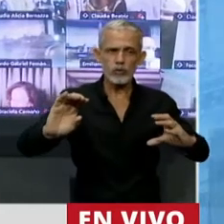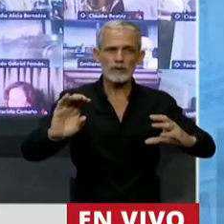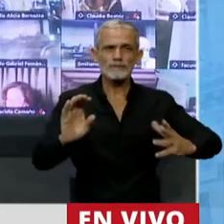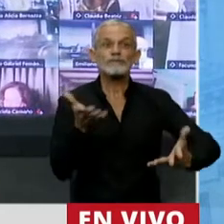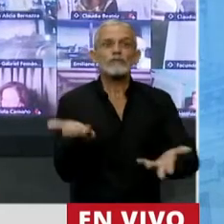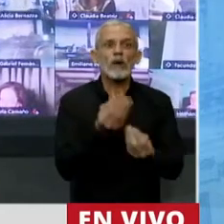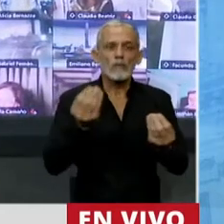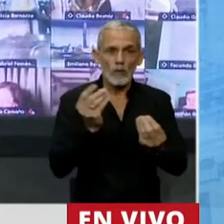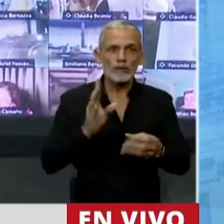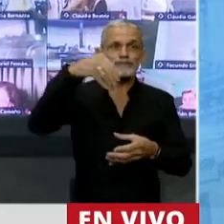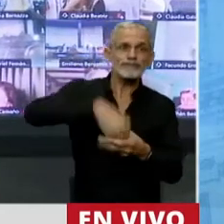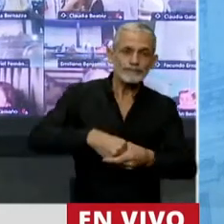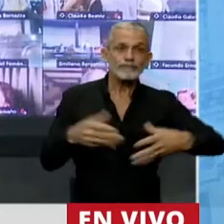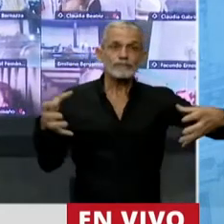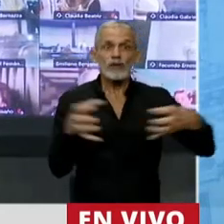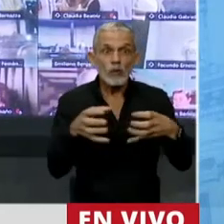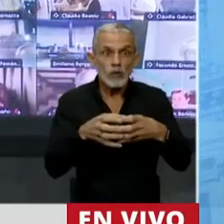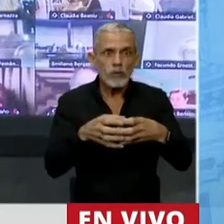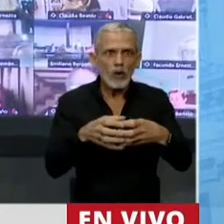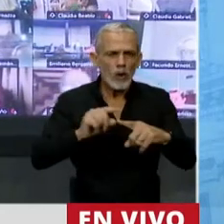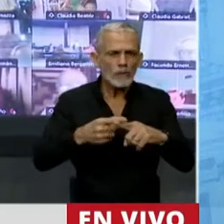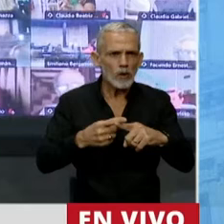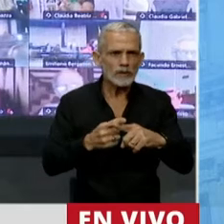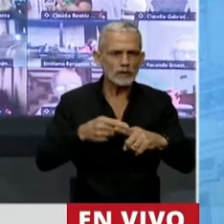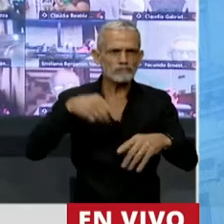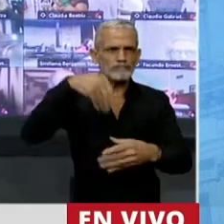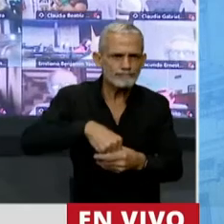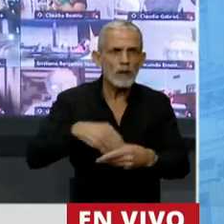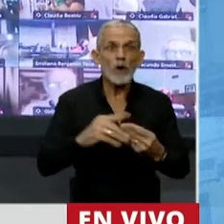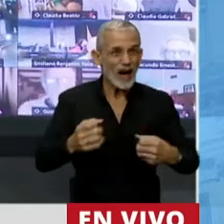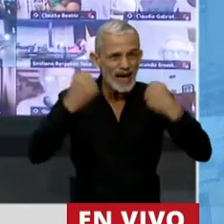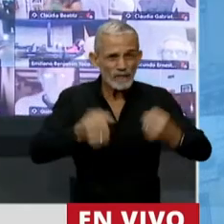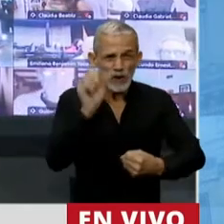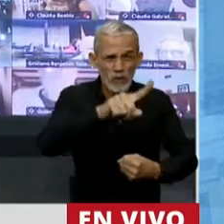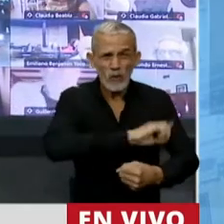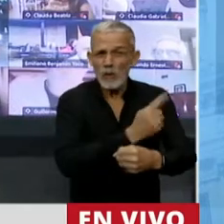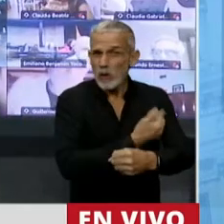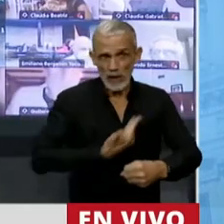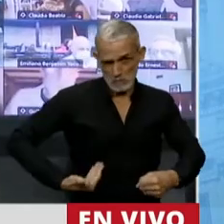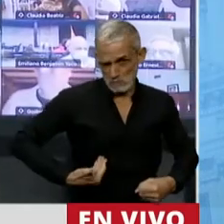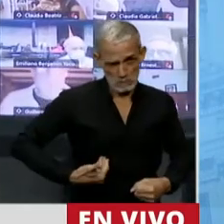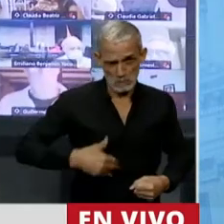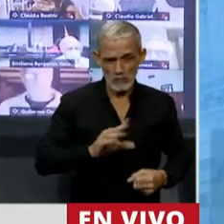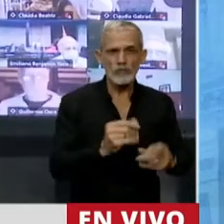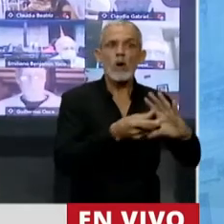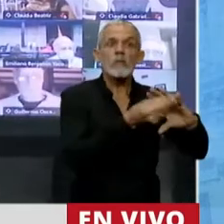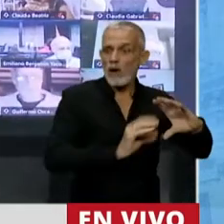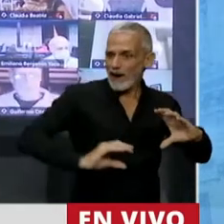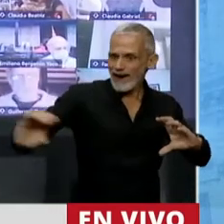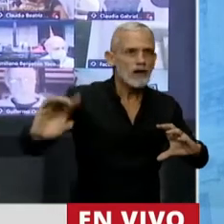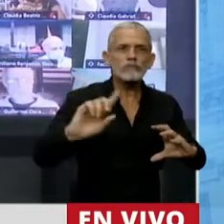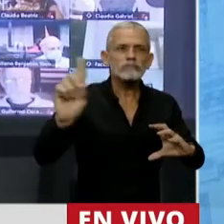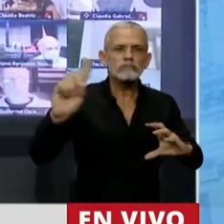advertencia de este interbloque, pero no fue por esfuerzo del Poder Ejecutivo destinando fondos, sino